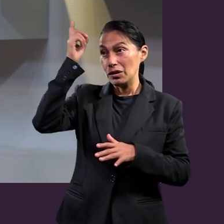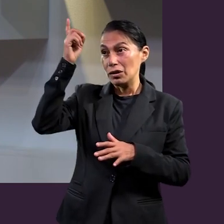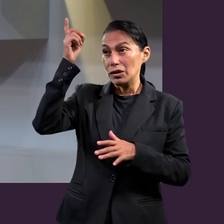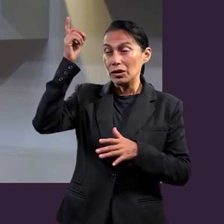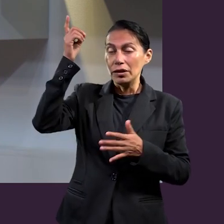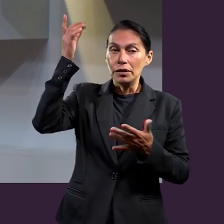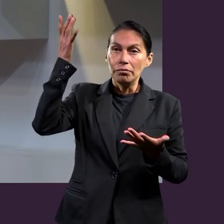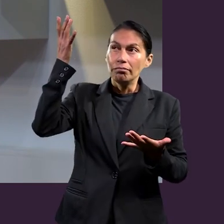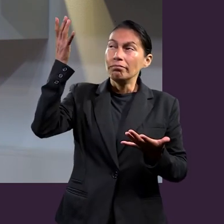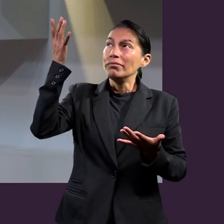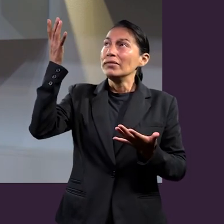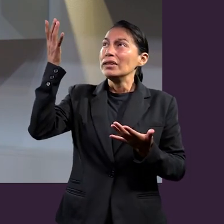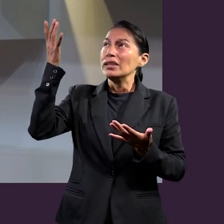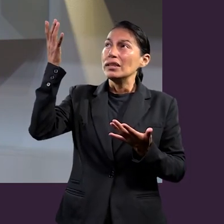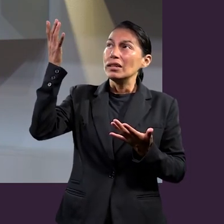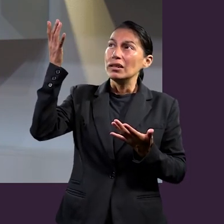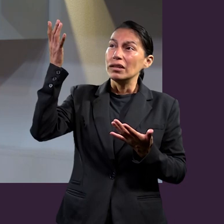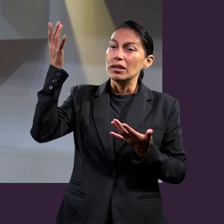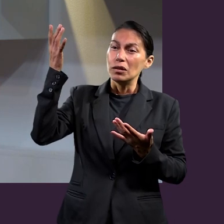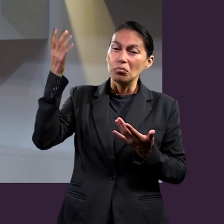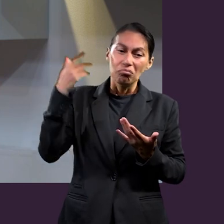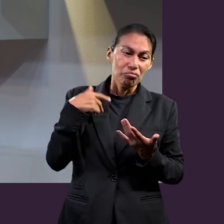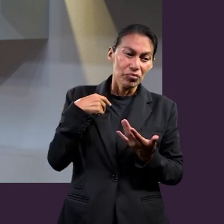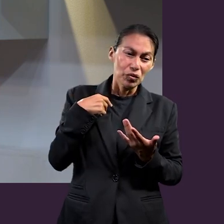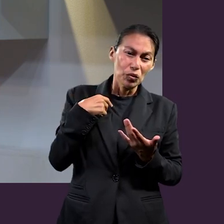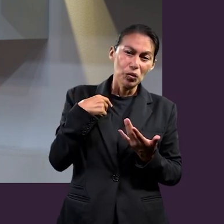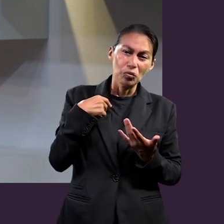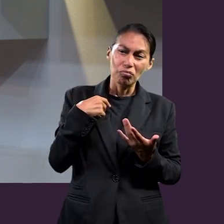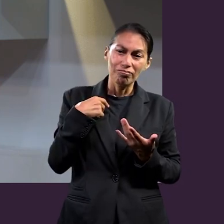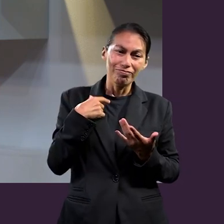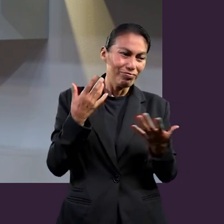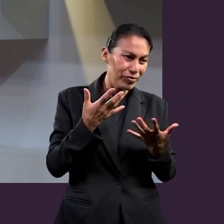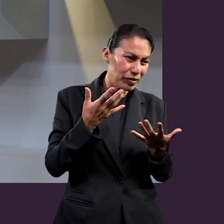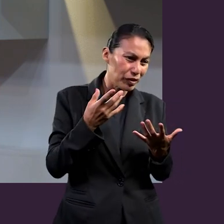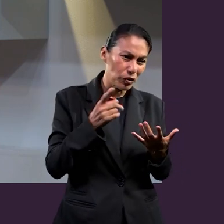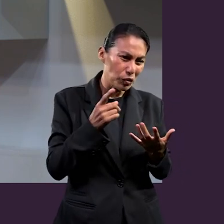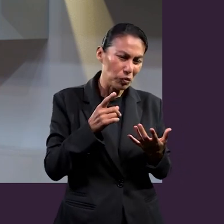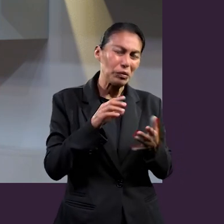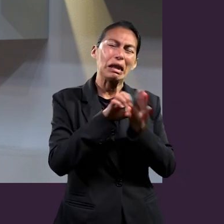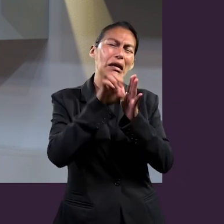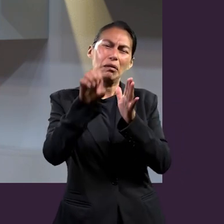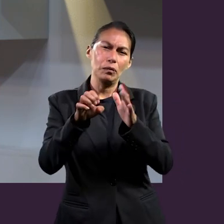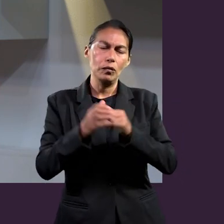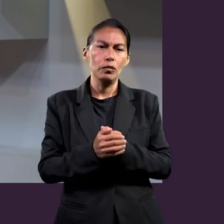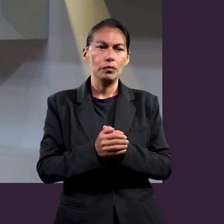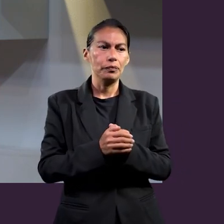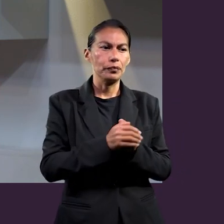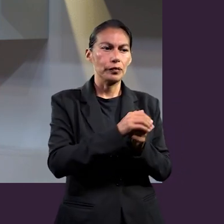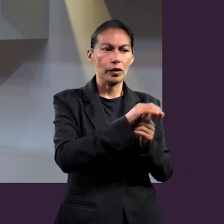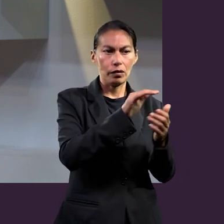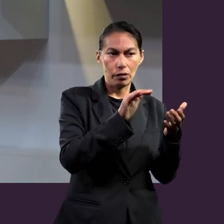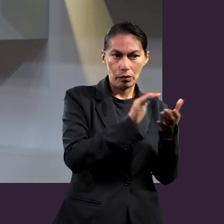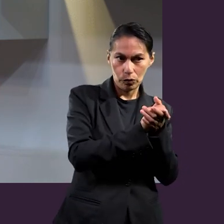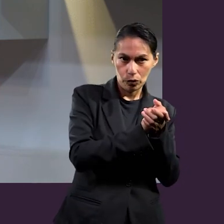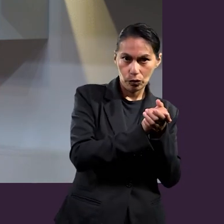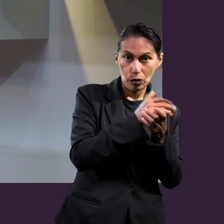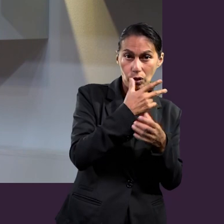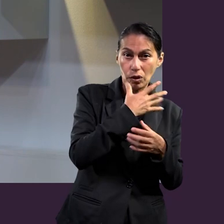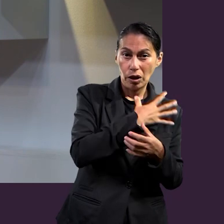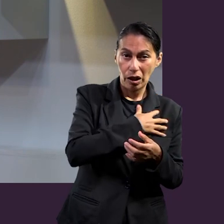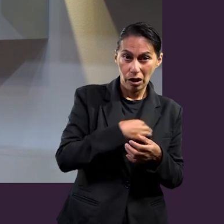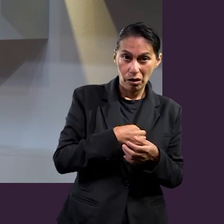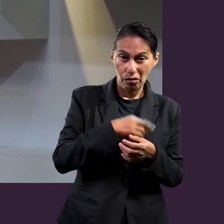está pasando en las familias, ¿no? Que cuando queremos tomar el rol de otros o no respetar el rol de los la familia sufre, ¿no?